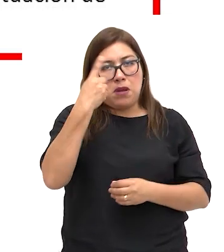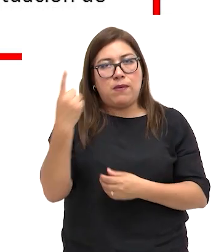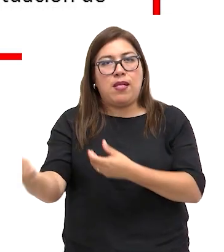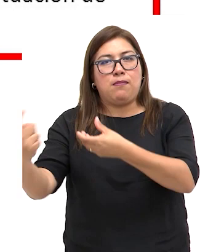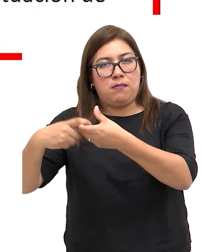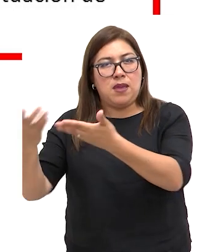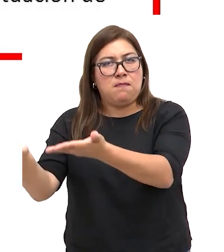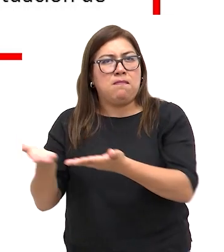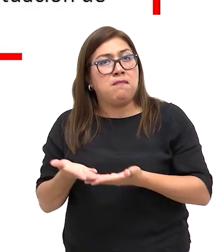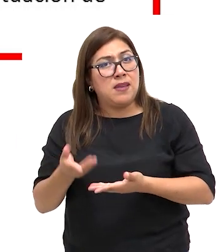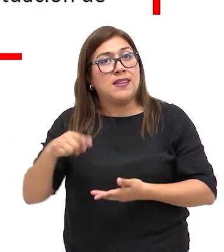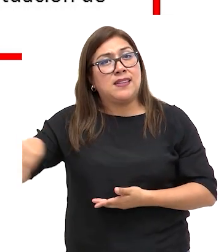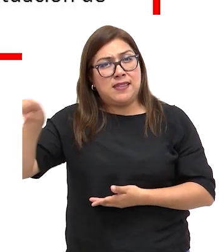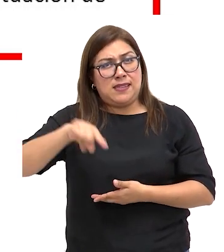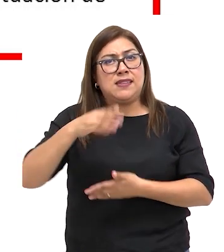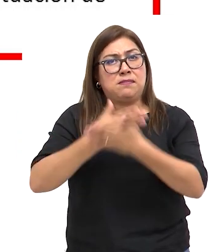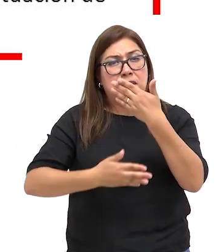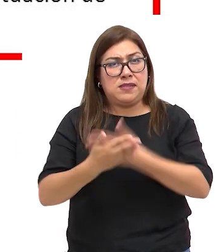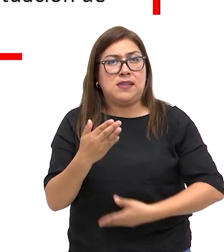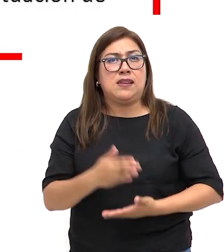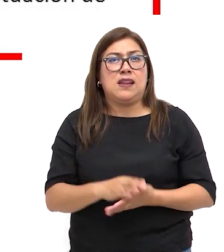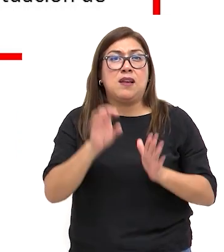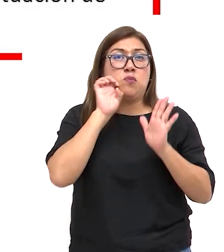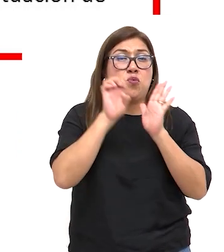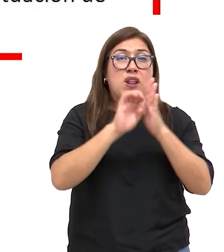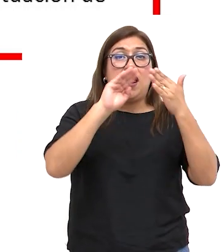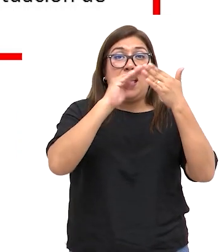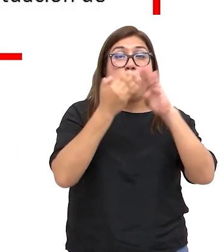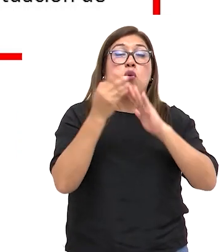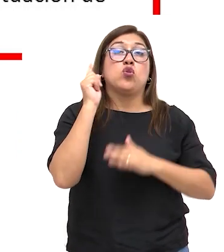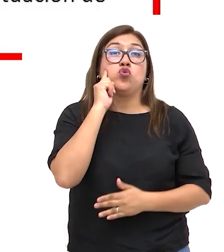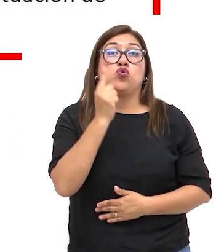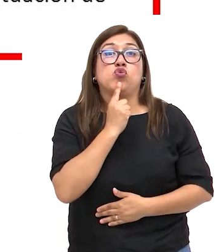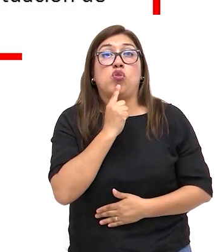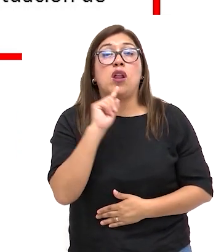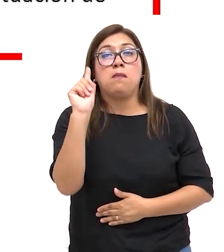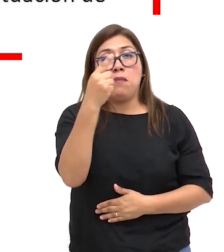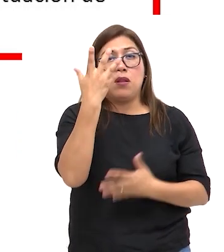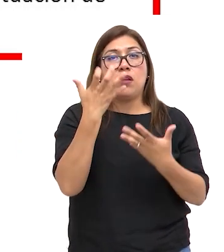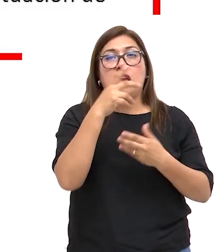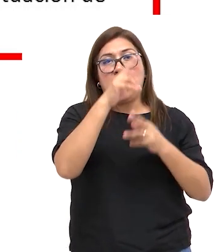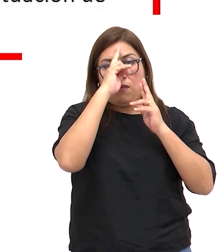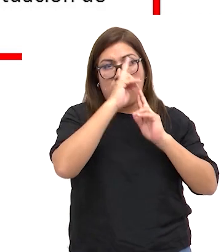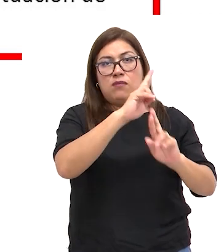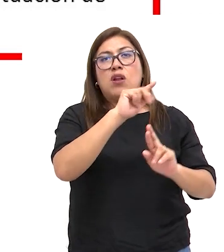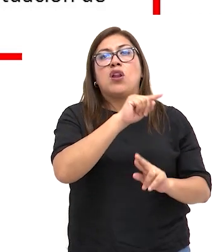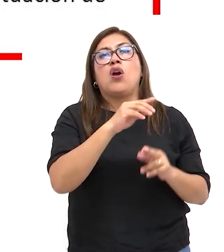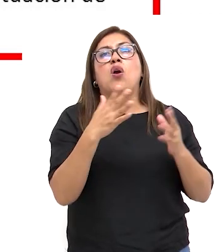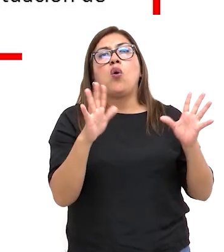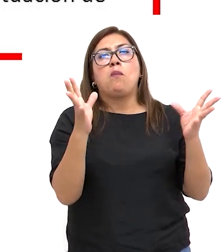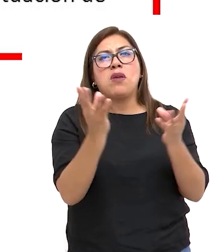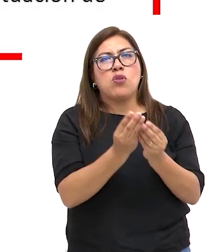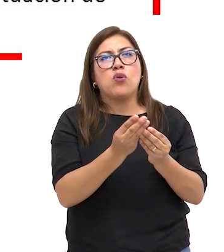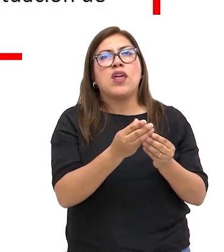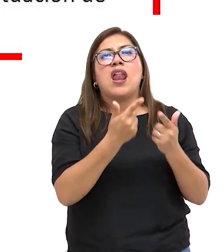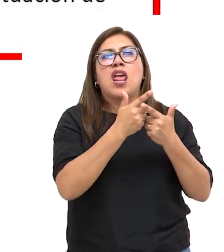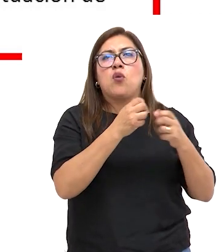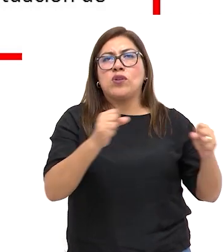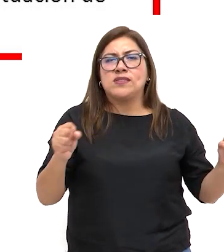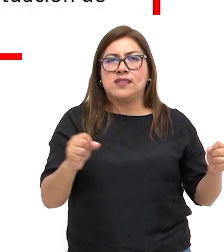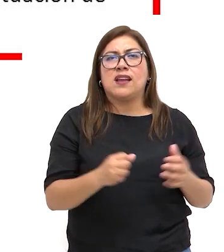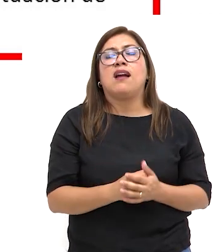participación. A manera de ejemplo, la comunidad sorda prefiere ser reconocida como una minoría